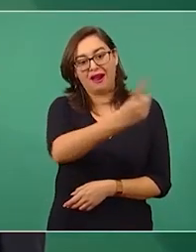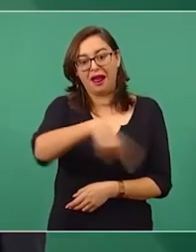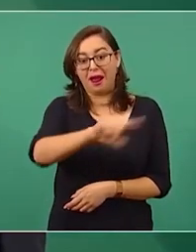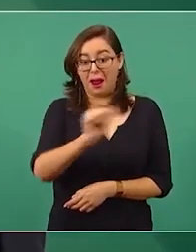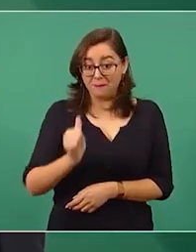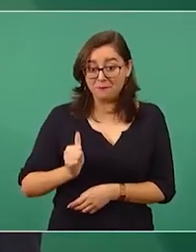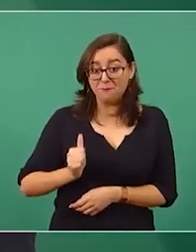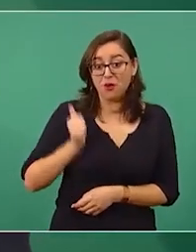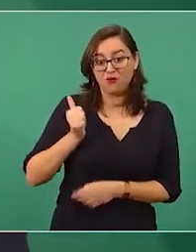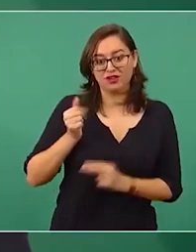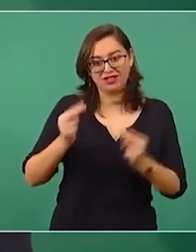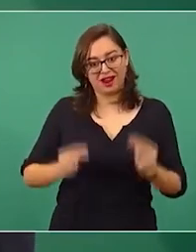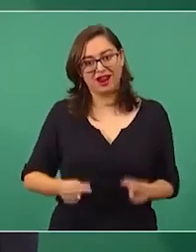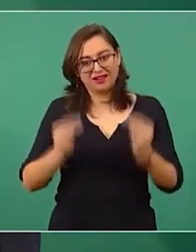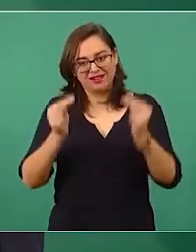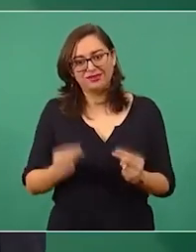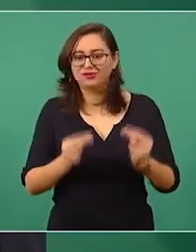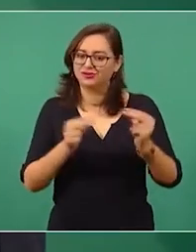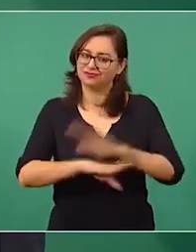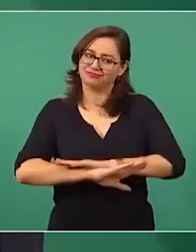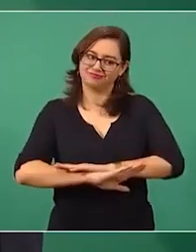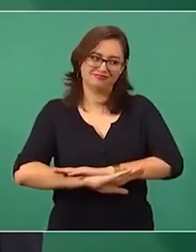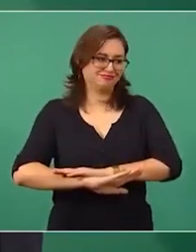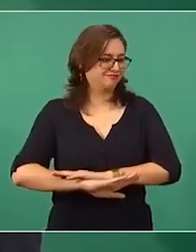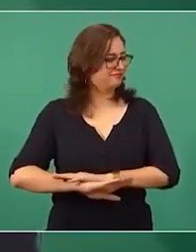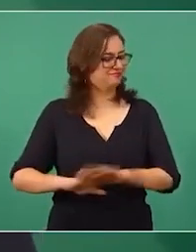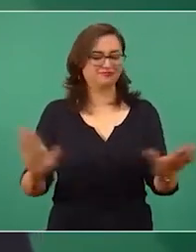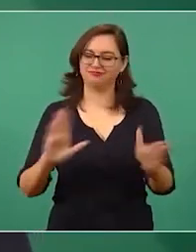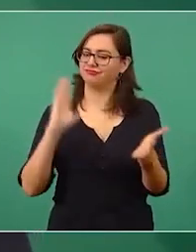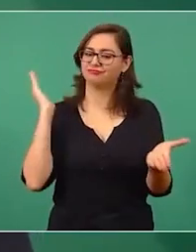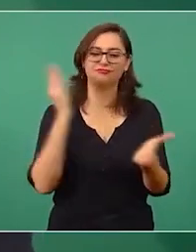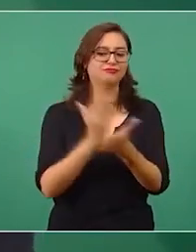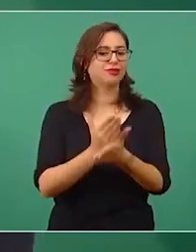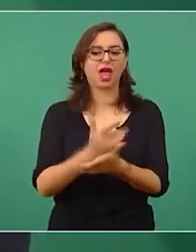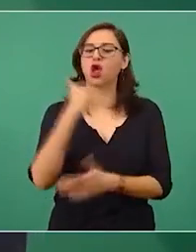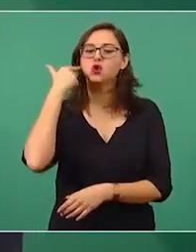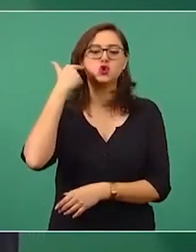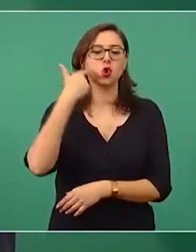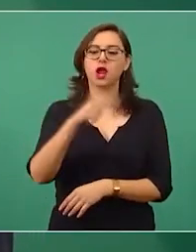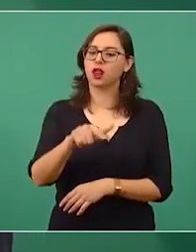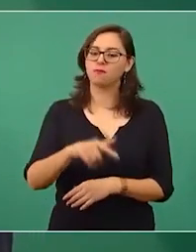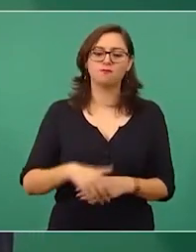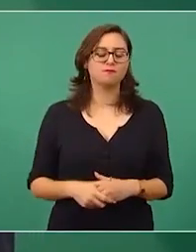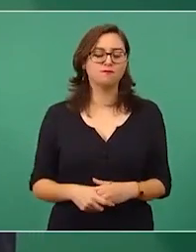que saquen raja de estas causas